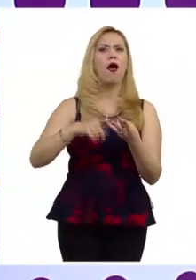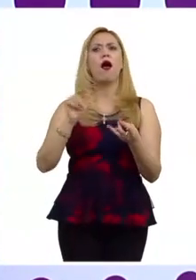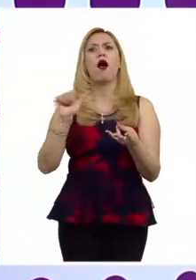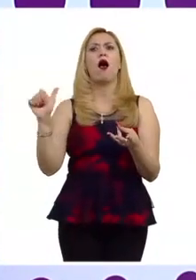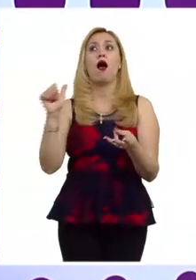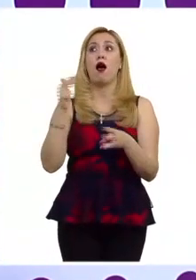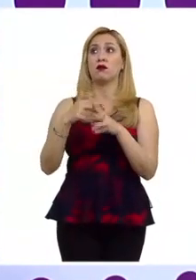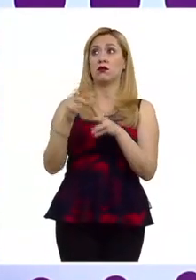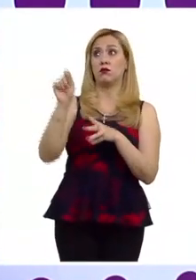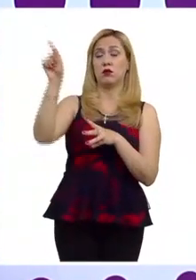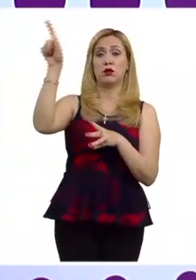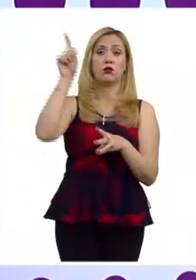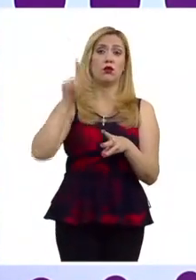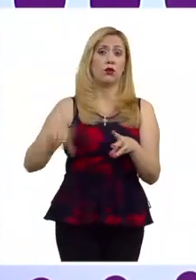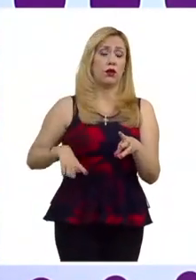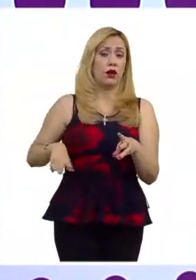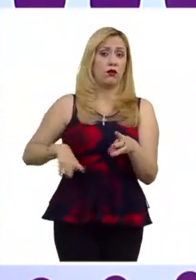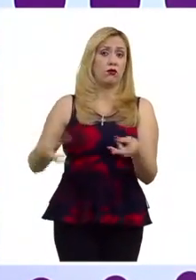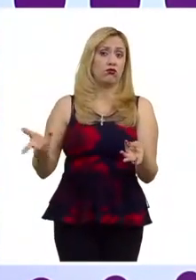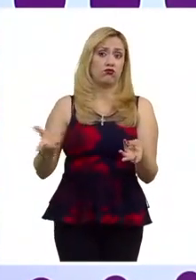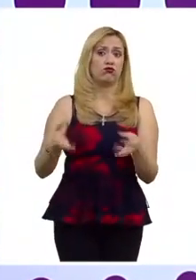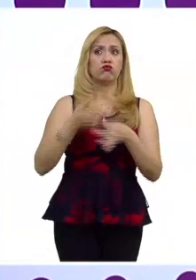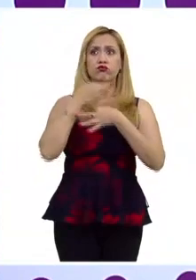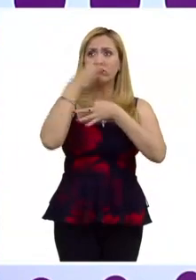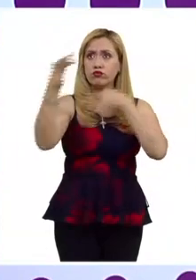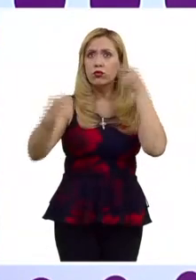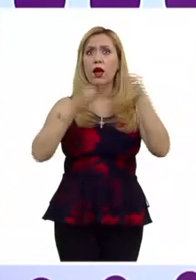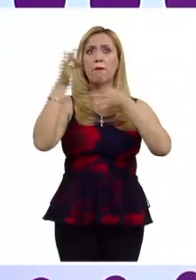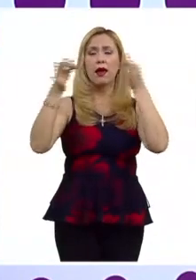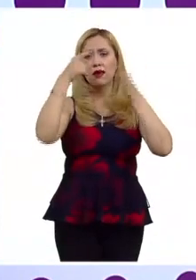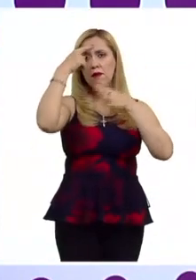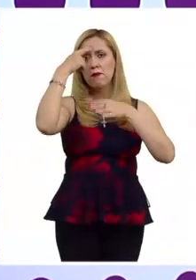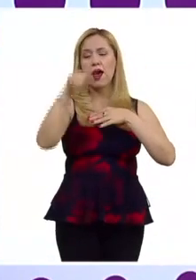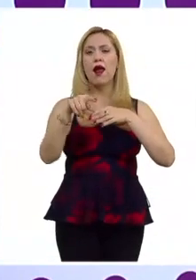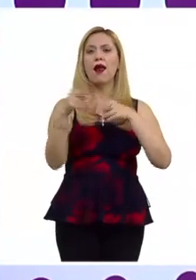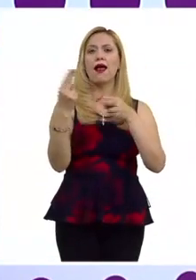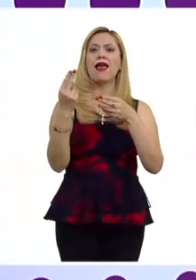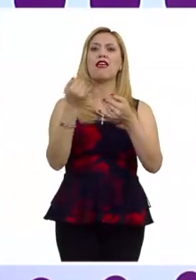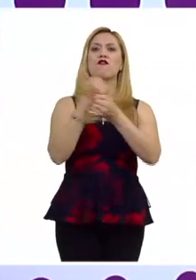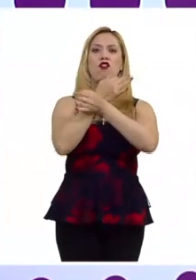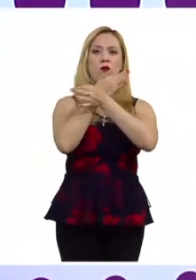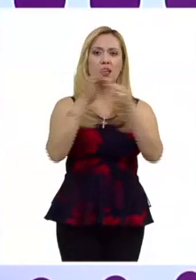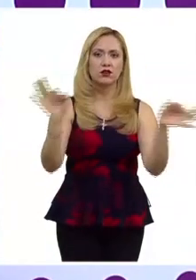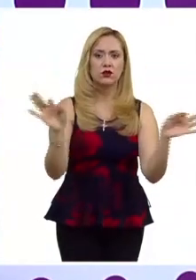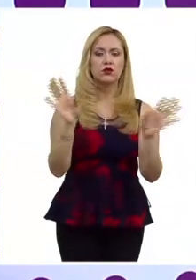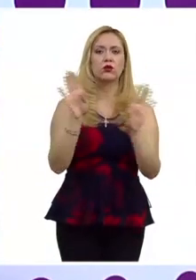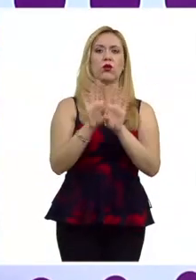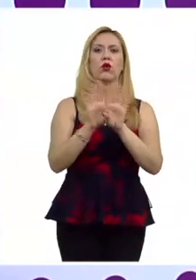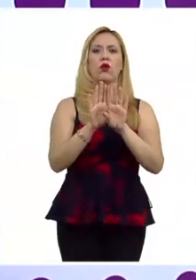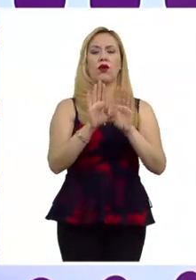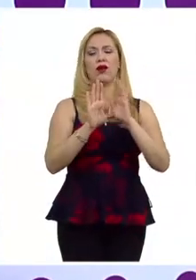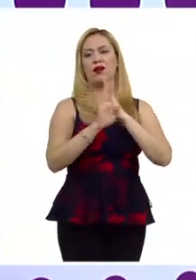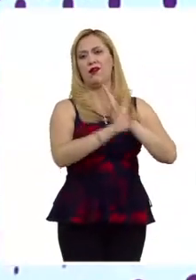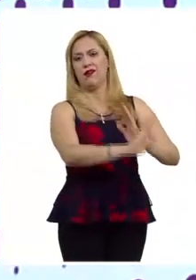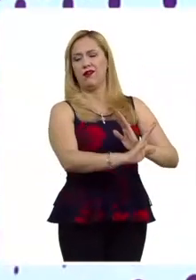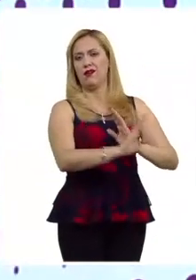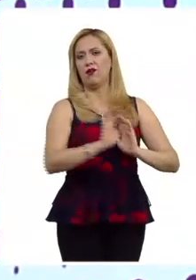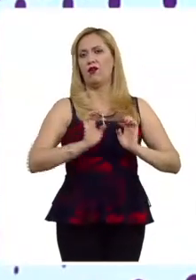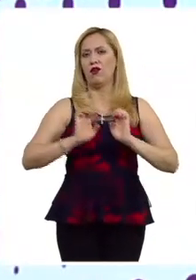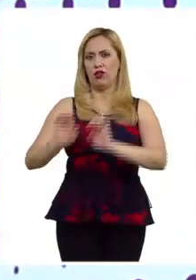expresas y focalizadas a generar un contradiscurso. Jorge, quisieras también ahondar en este tema.